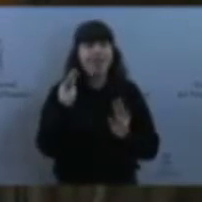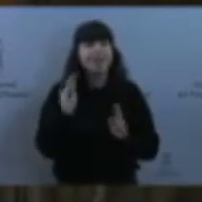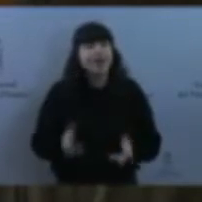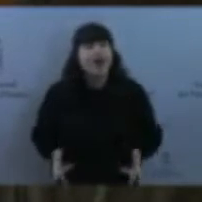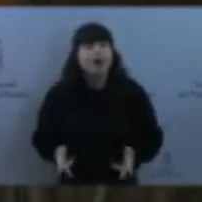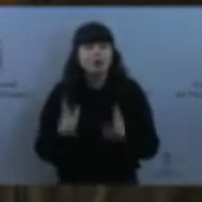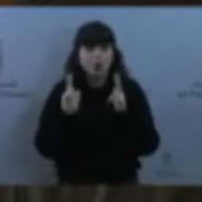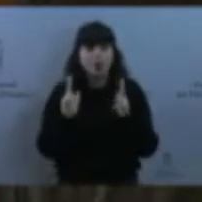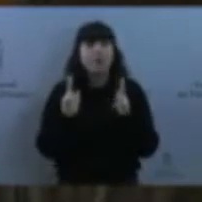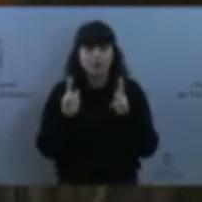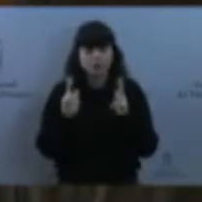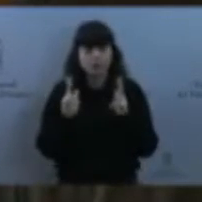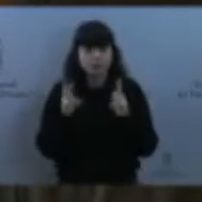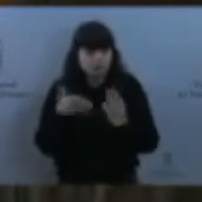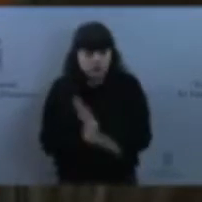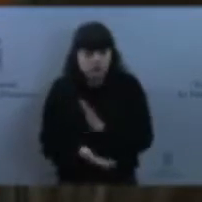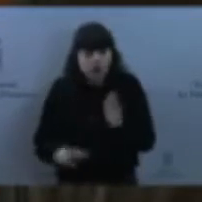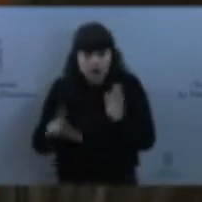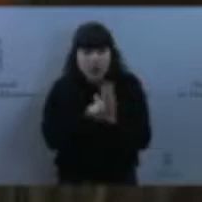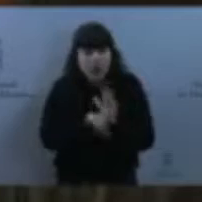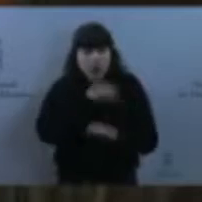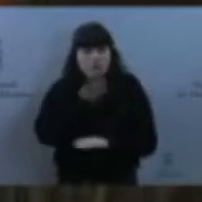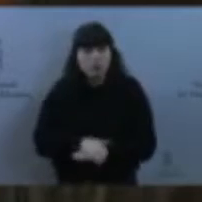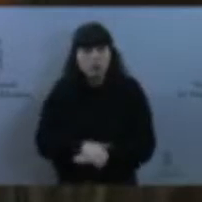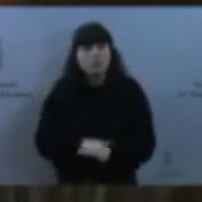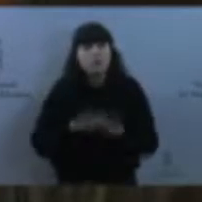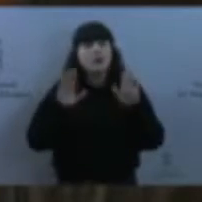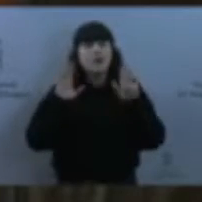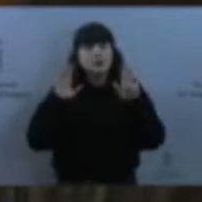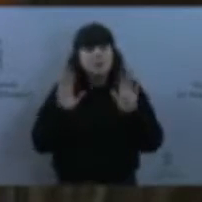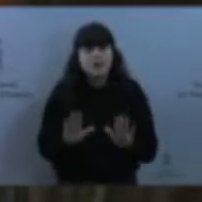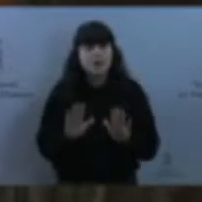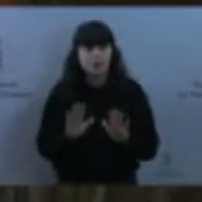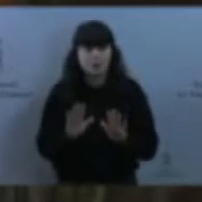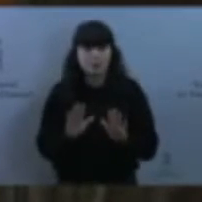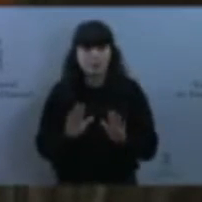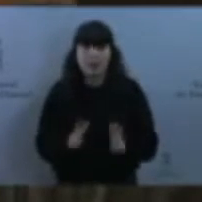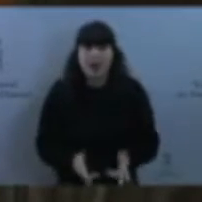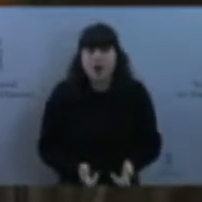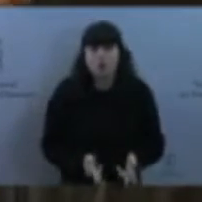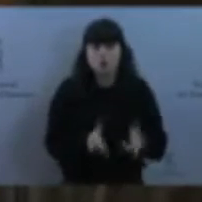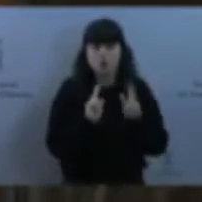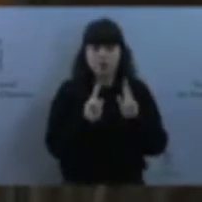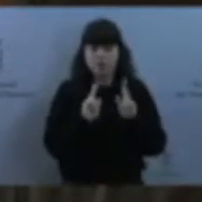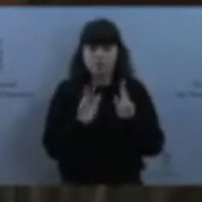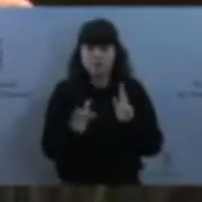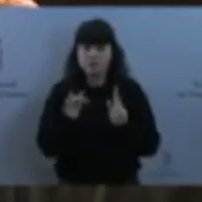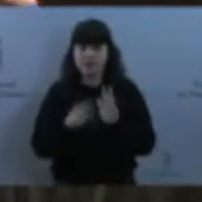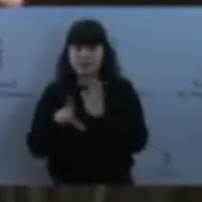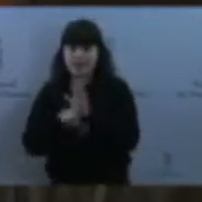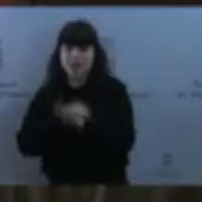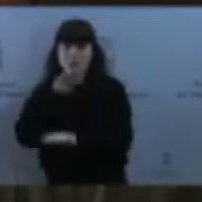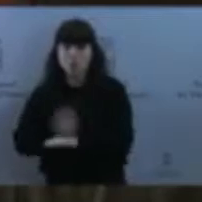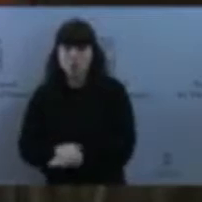Lo que está claro es que, siendo primero autorizable y después la actuación legalizable, también es sancionable por no haber cumplido